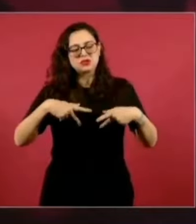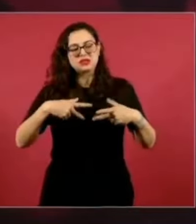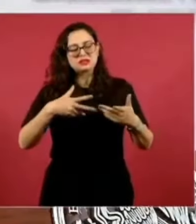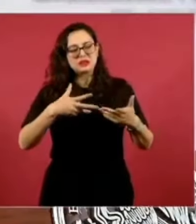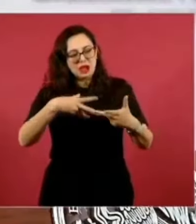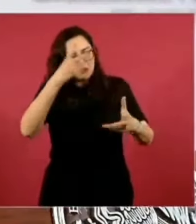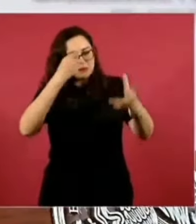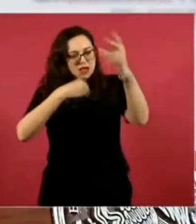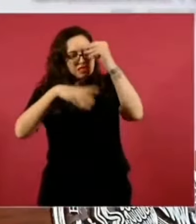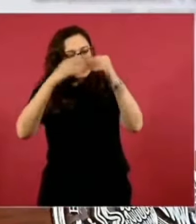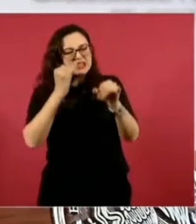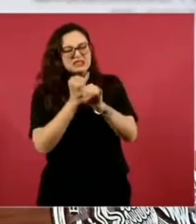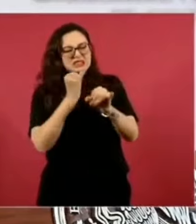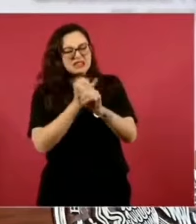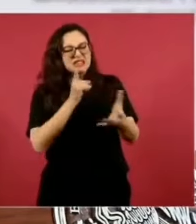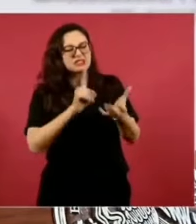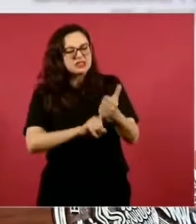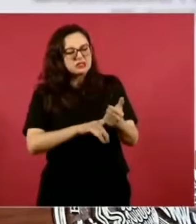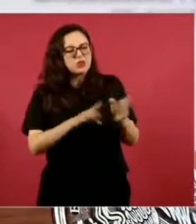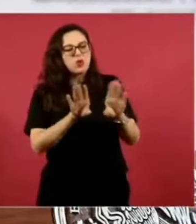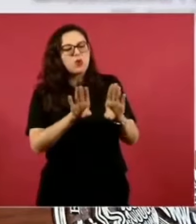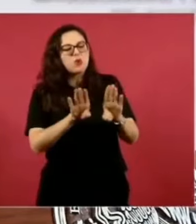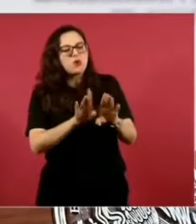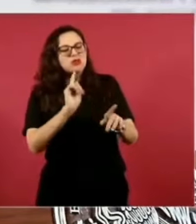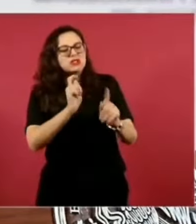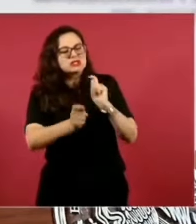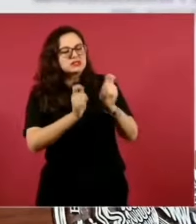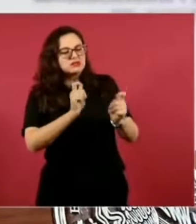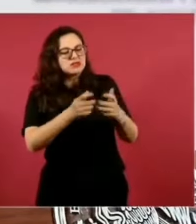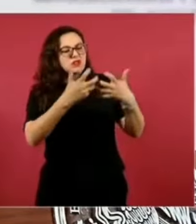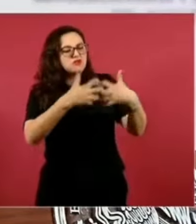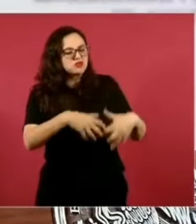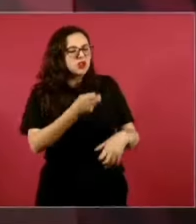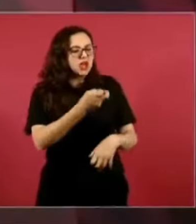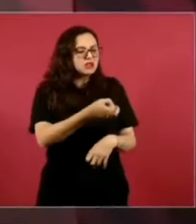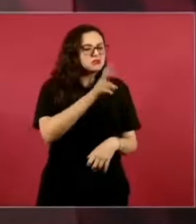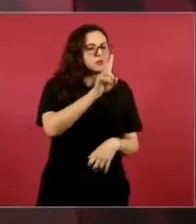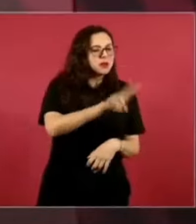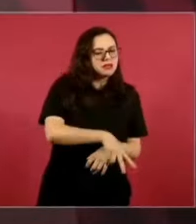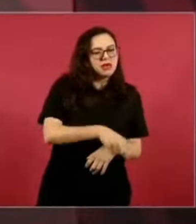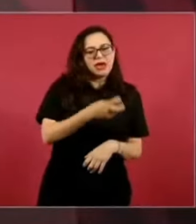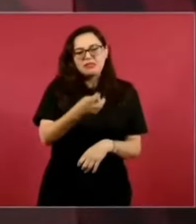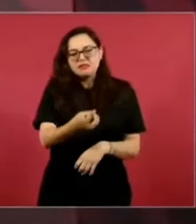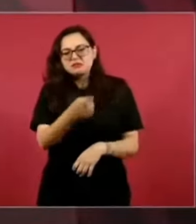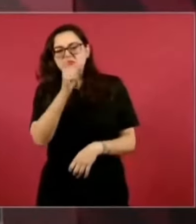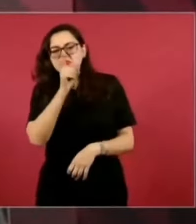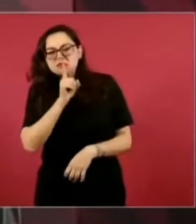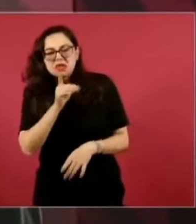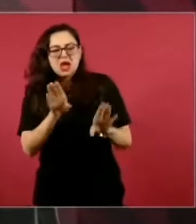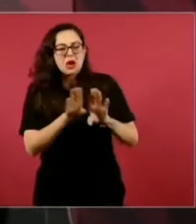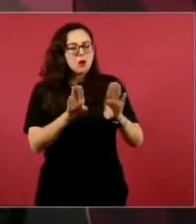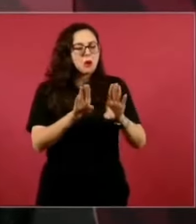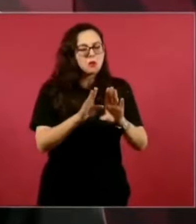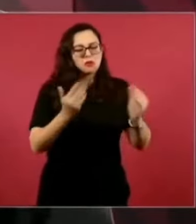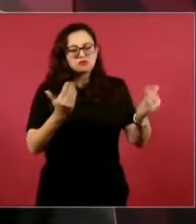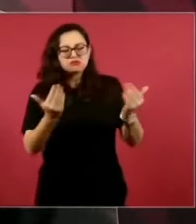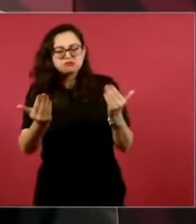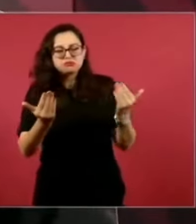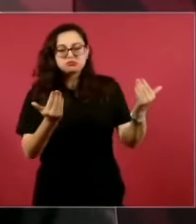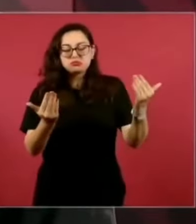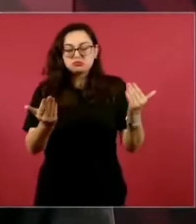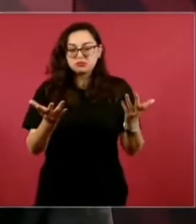para explicarle a la gente, no de